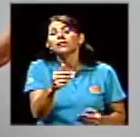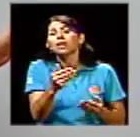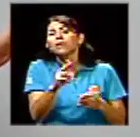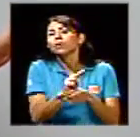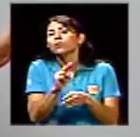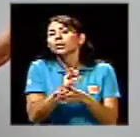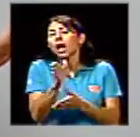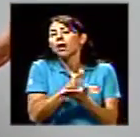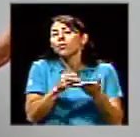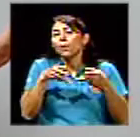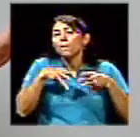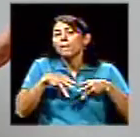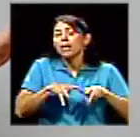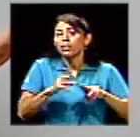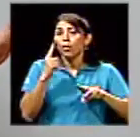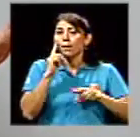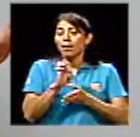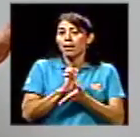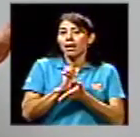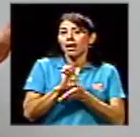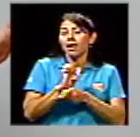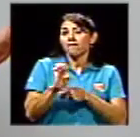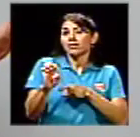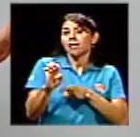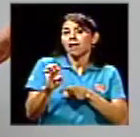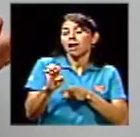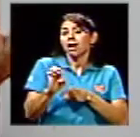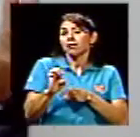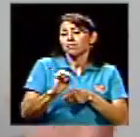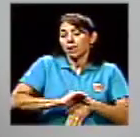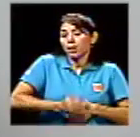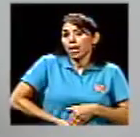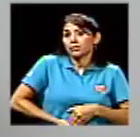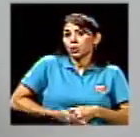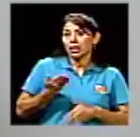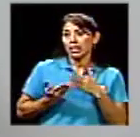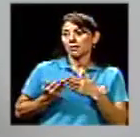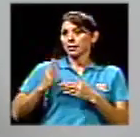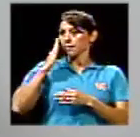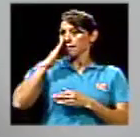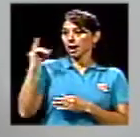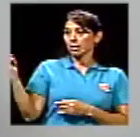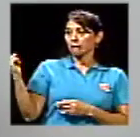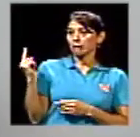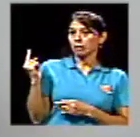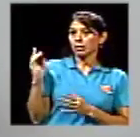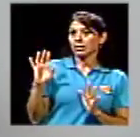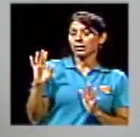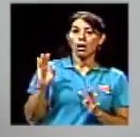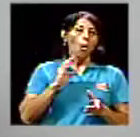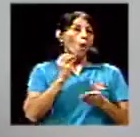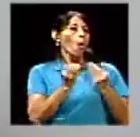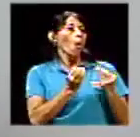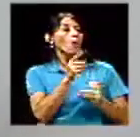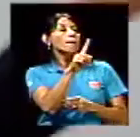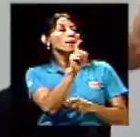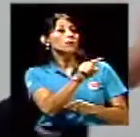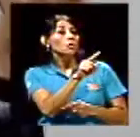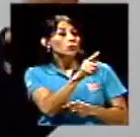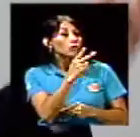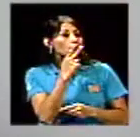de planificación familiar y tiene a la mamá enfrente. O le preguntan sobre si fuma o no fuma, y tiene,